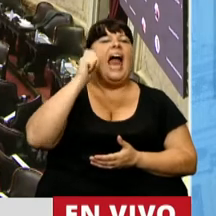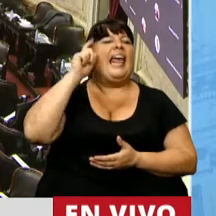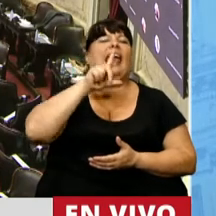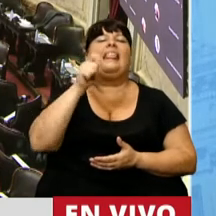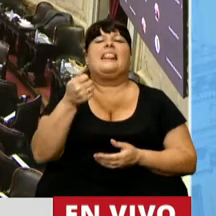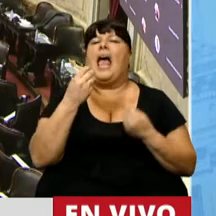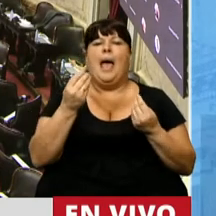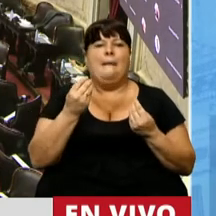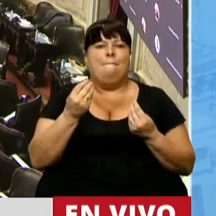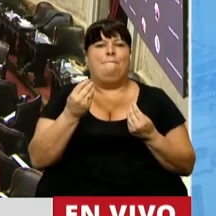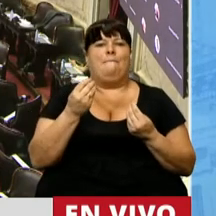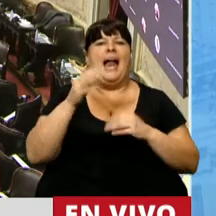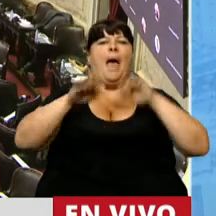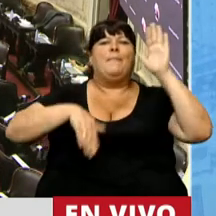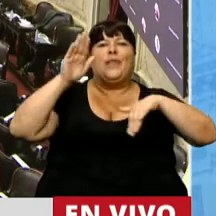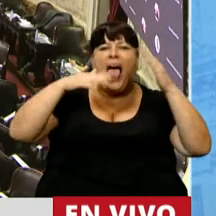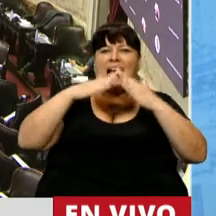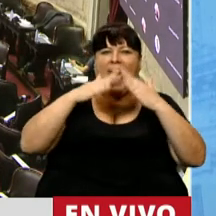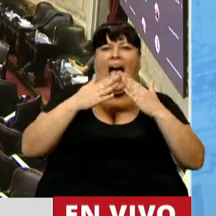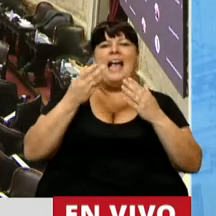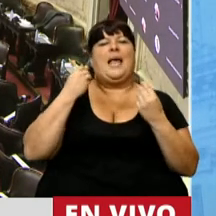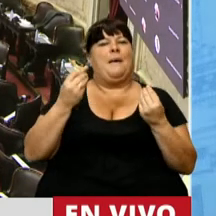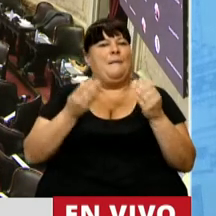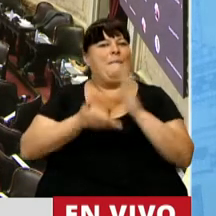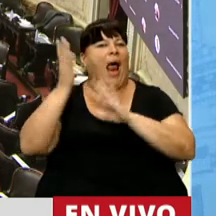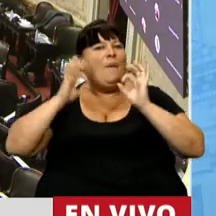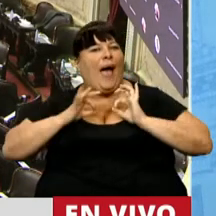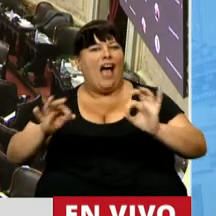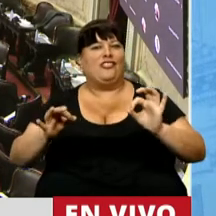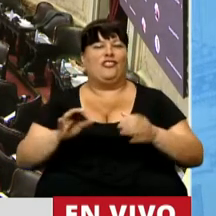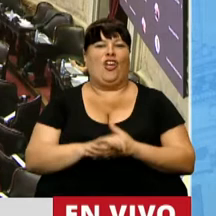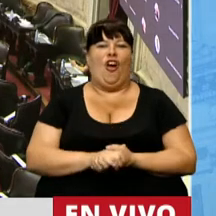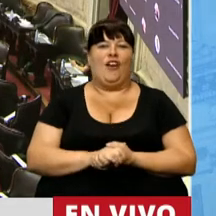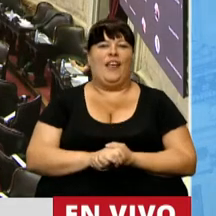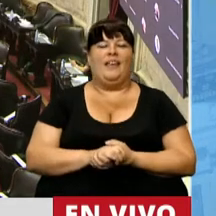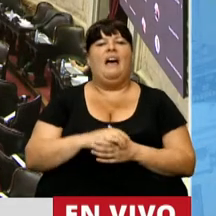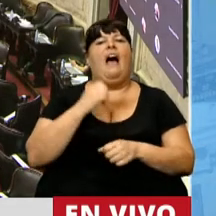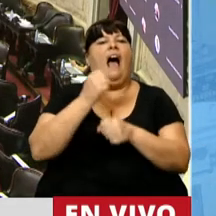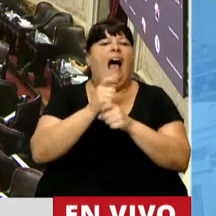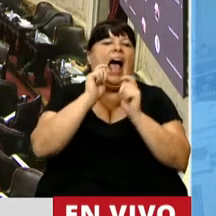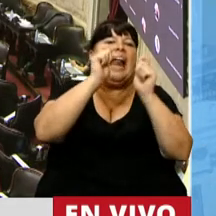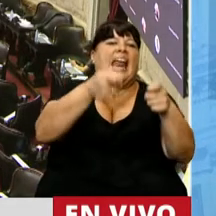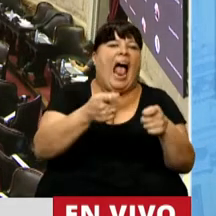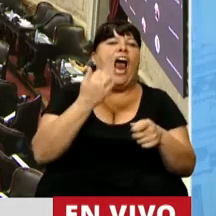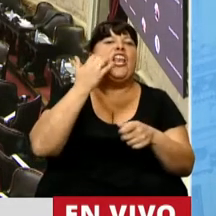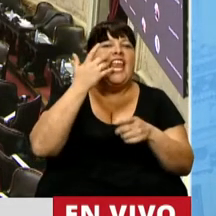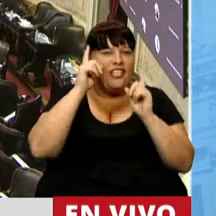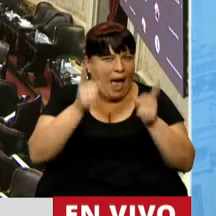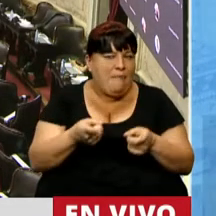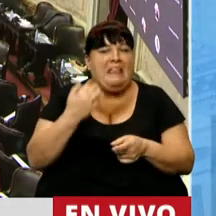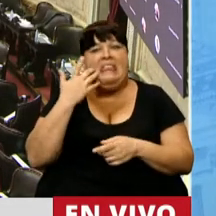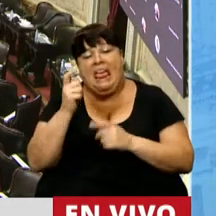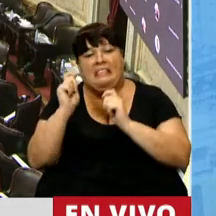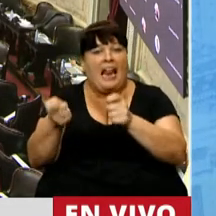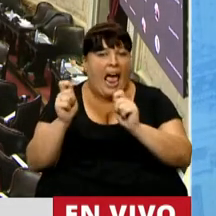básicamente para poder pintar la casa, para poder seguir sus acciones. Algunos se animaban hasta hacerle algún regalo a algún nieto, a alguna